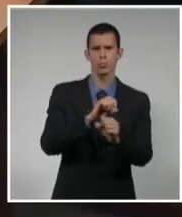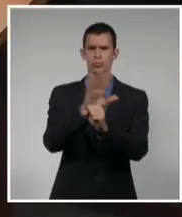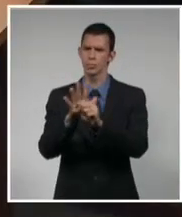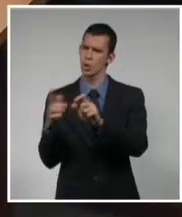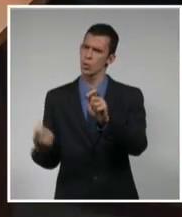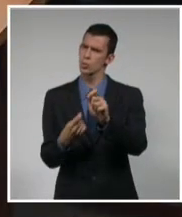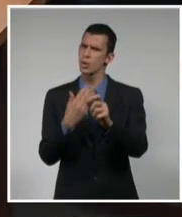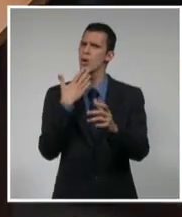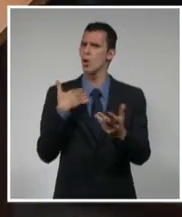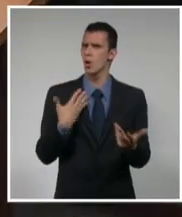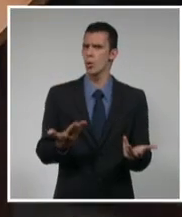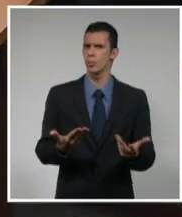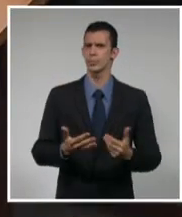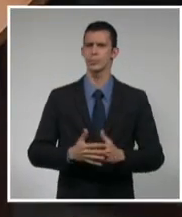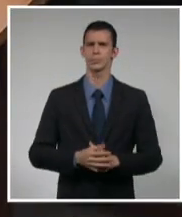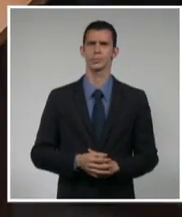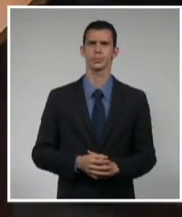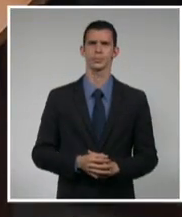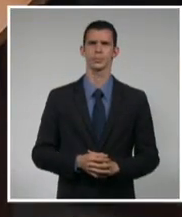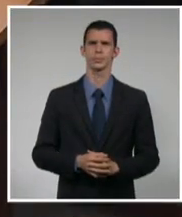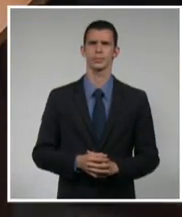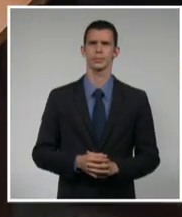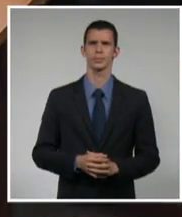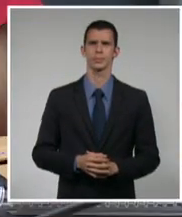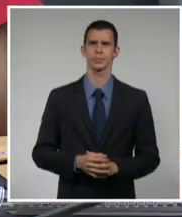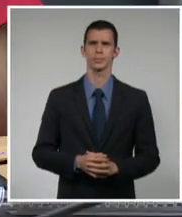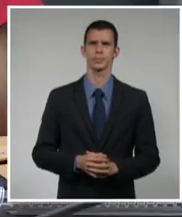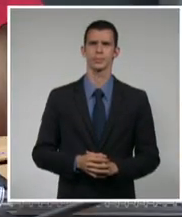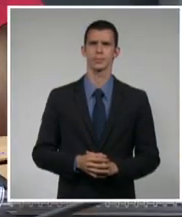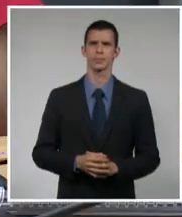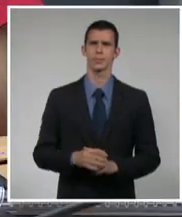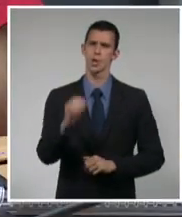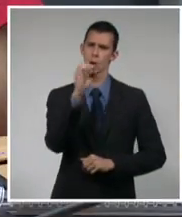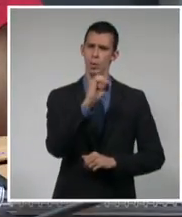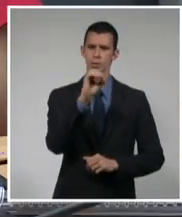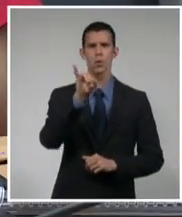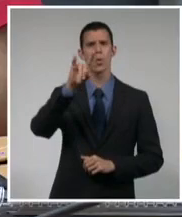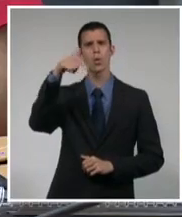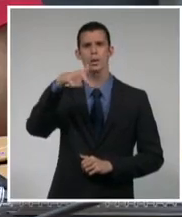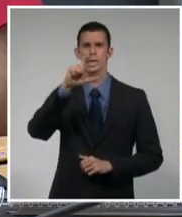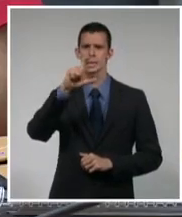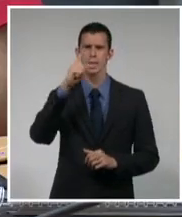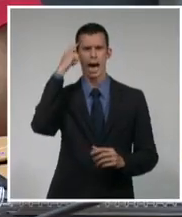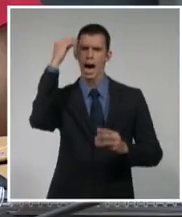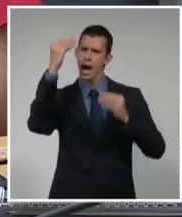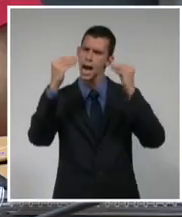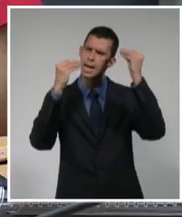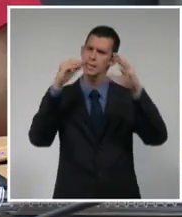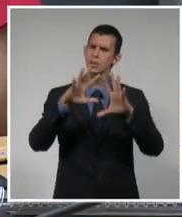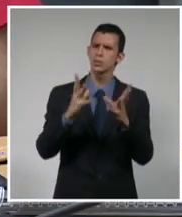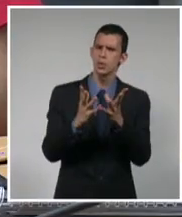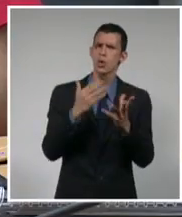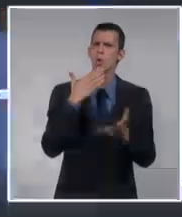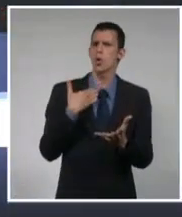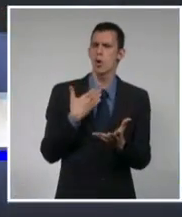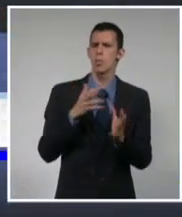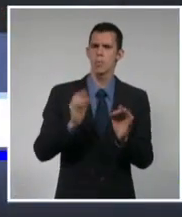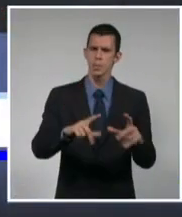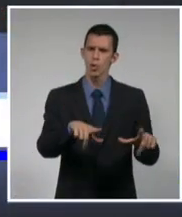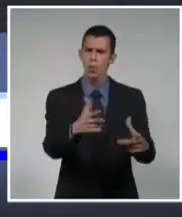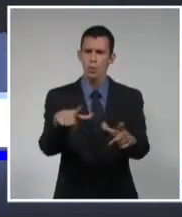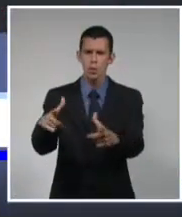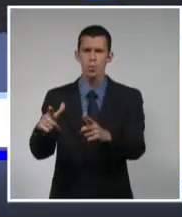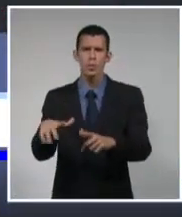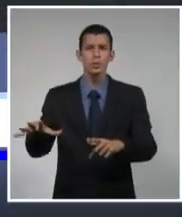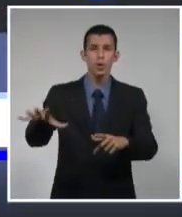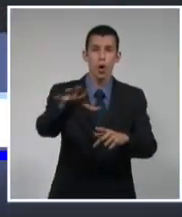En la videoconferencia nacional de la Unión de Jóvenes Comunistas trascendió la importancia del cumplimiento en el escenario escolar de las